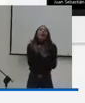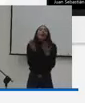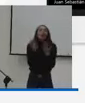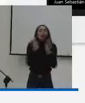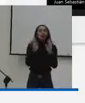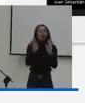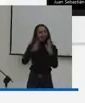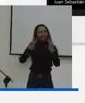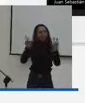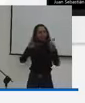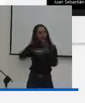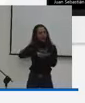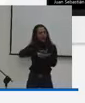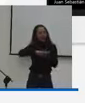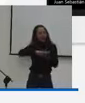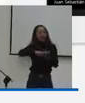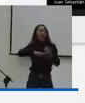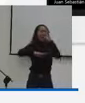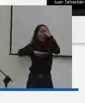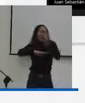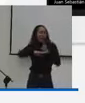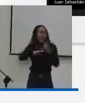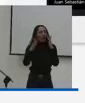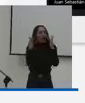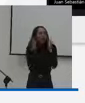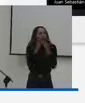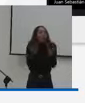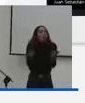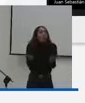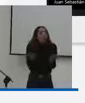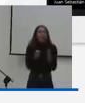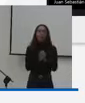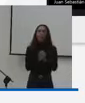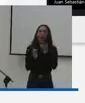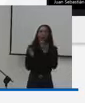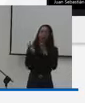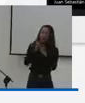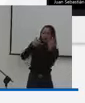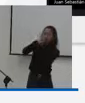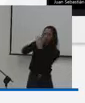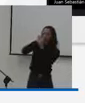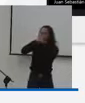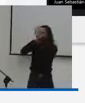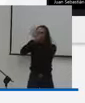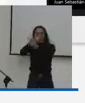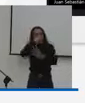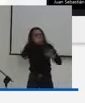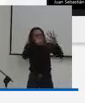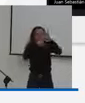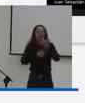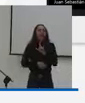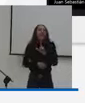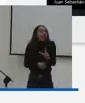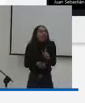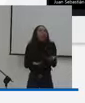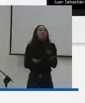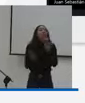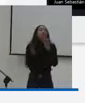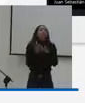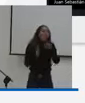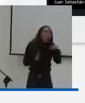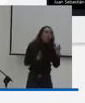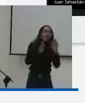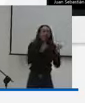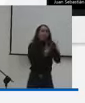exigencia en los perfiles a los dirigentes, que esto va a permitir que haya un liderazgo mucho más fuerte, mucho más marcado, la seguridad